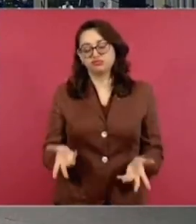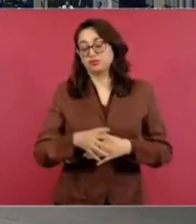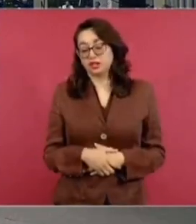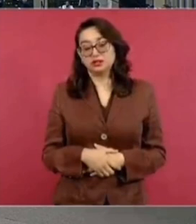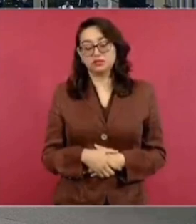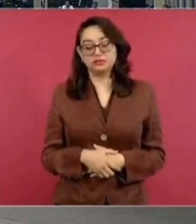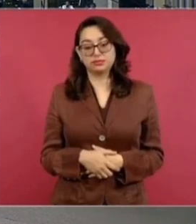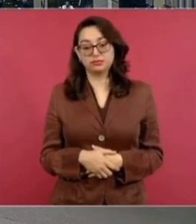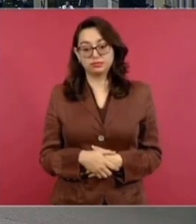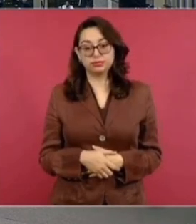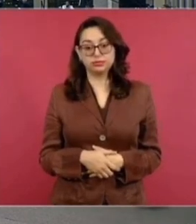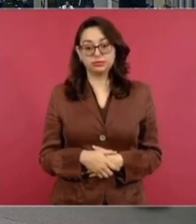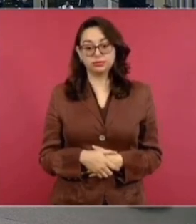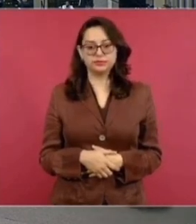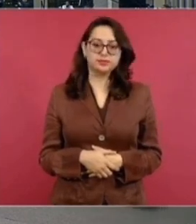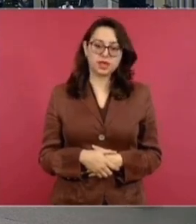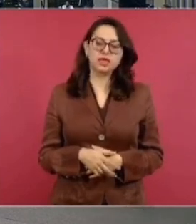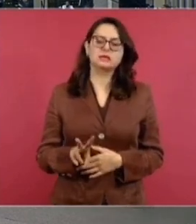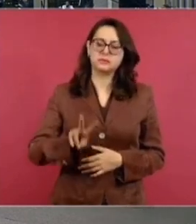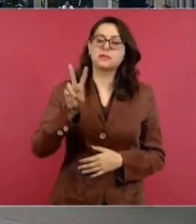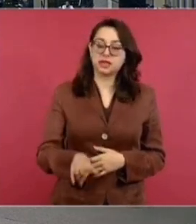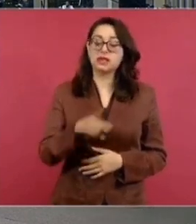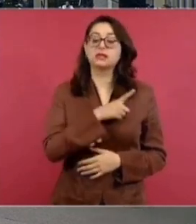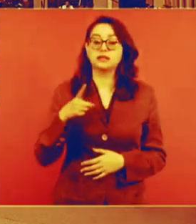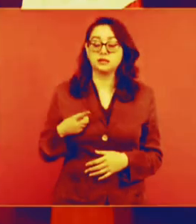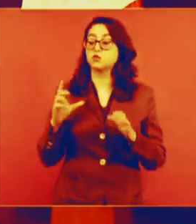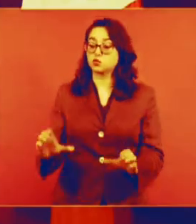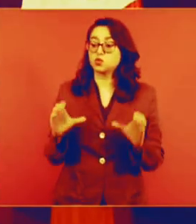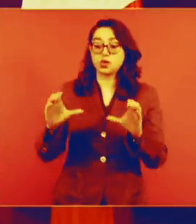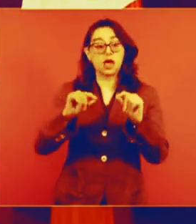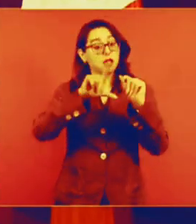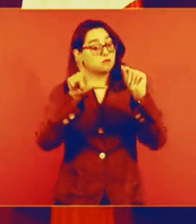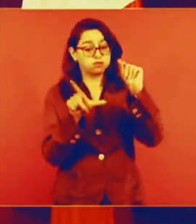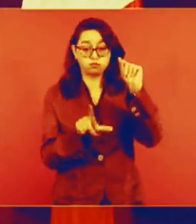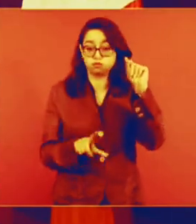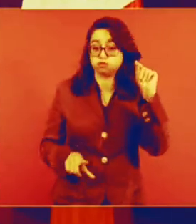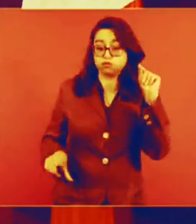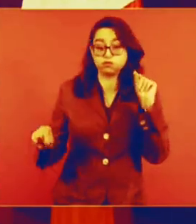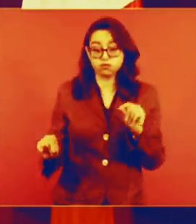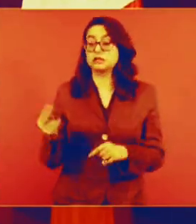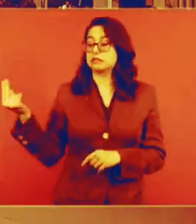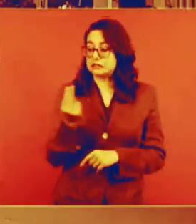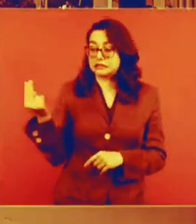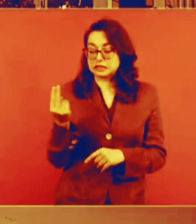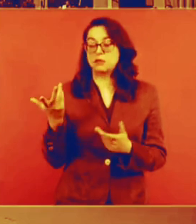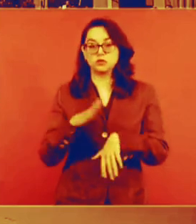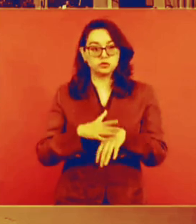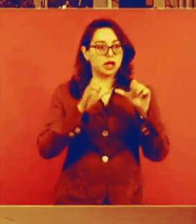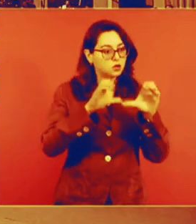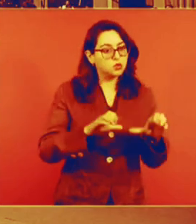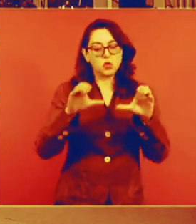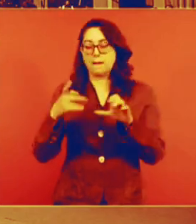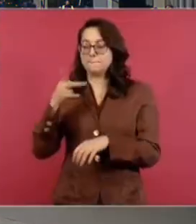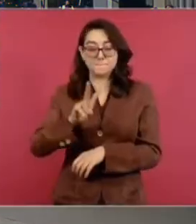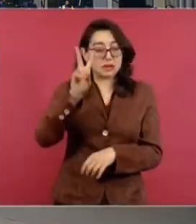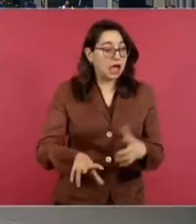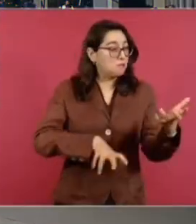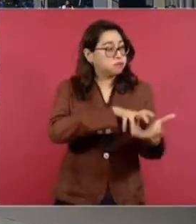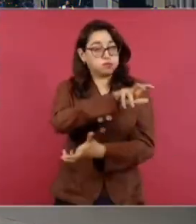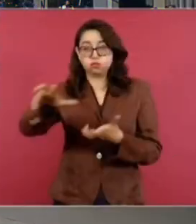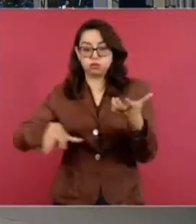que cuidar todo el país, pero afortunadamente no hay problemas mayores.